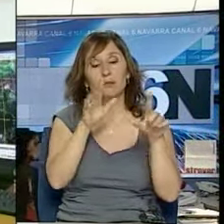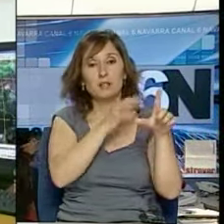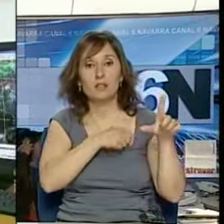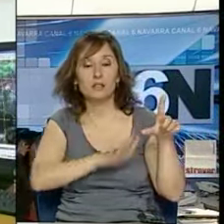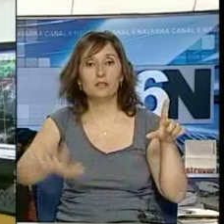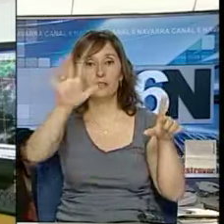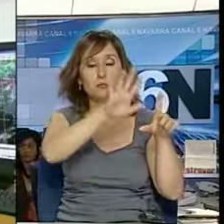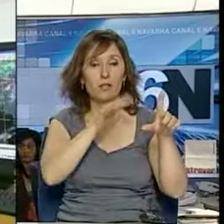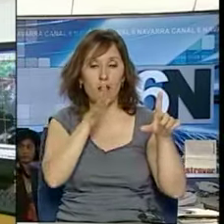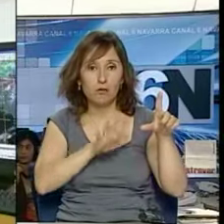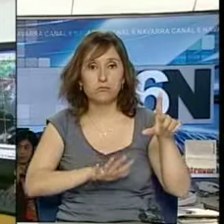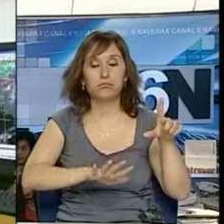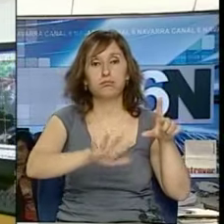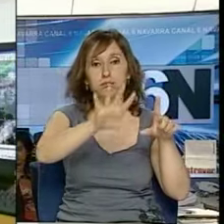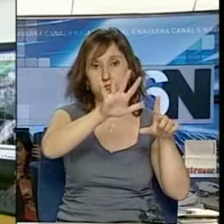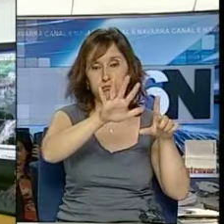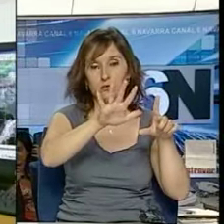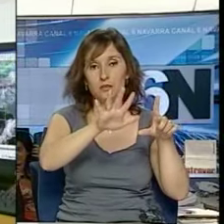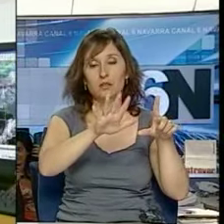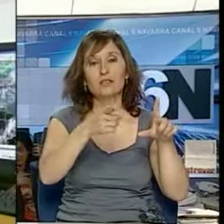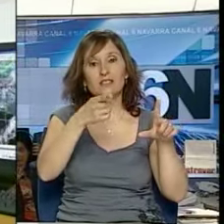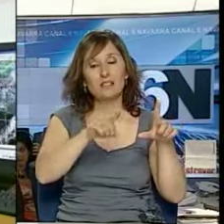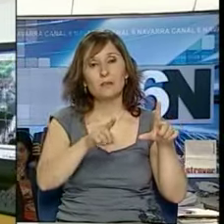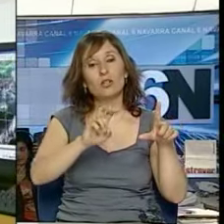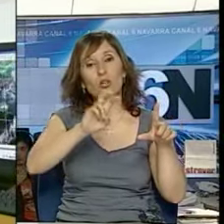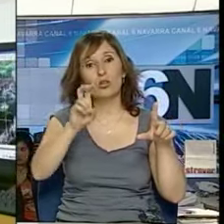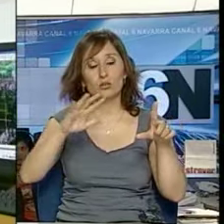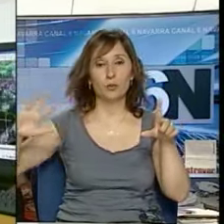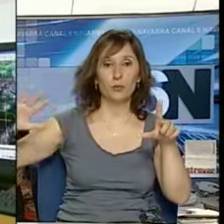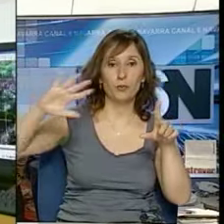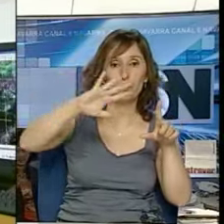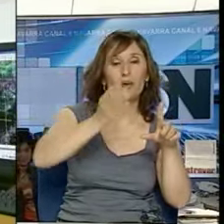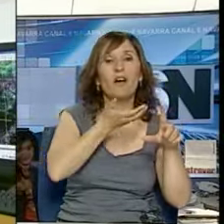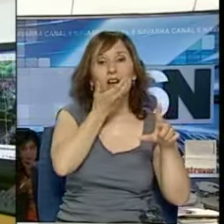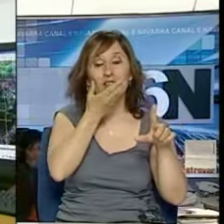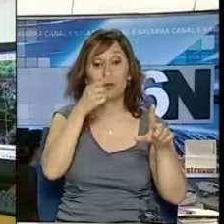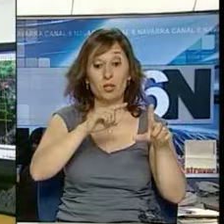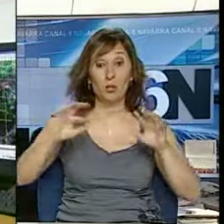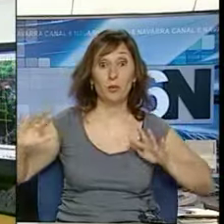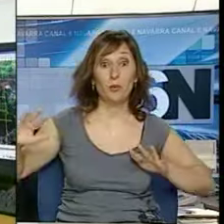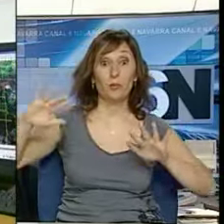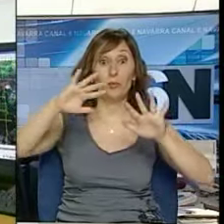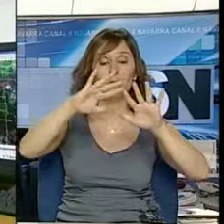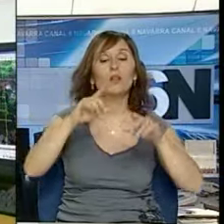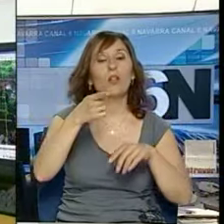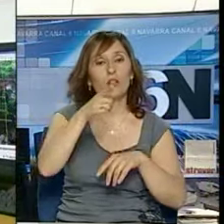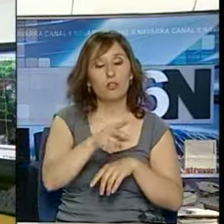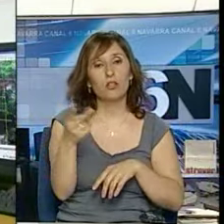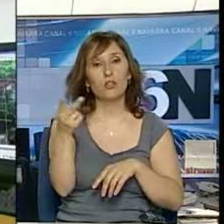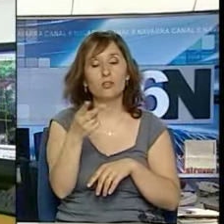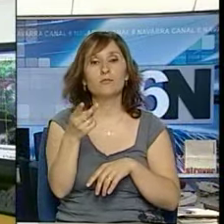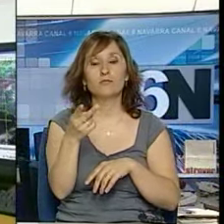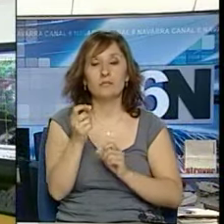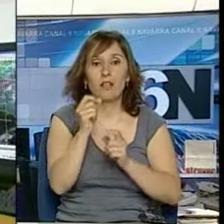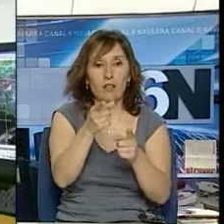península ibérica y por otro vientos de origen terral de Poniente. Y esos dos factores determinaron que se registrarán